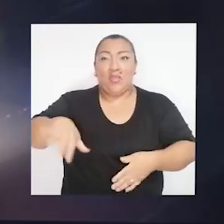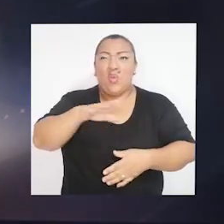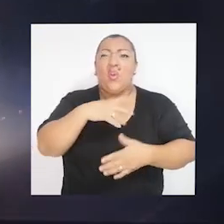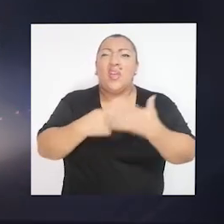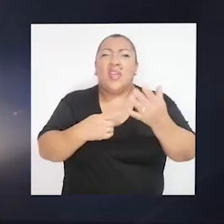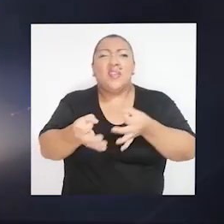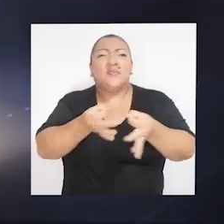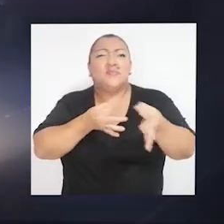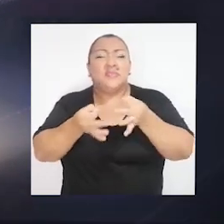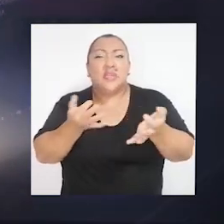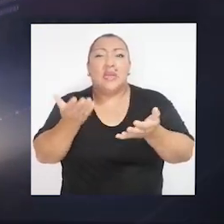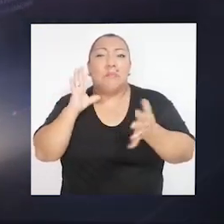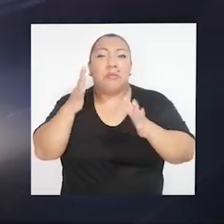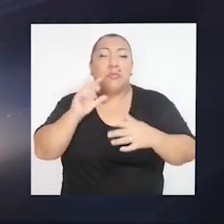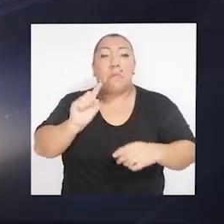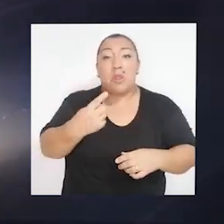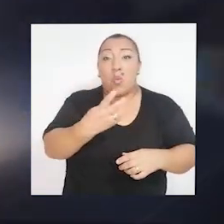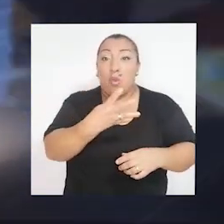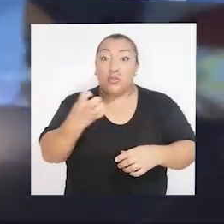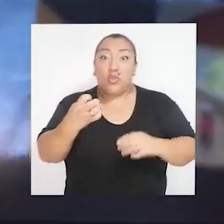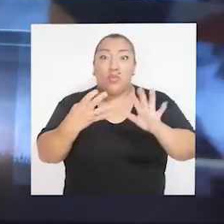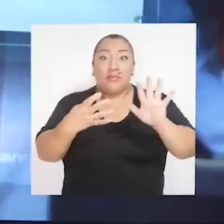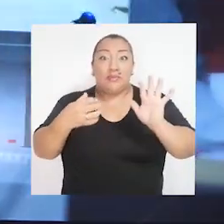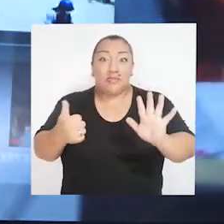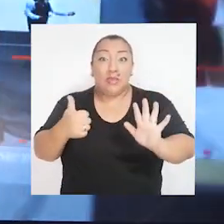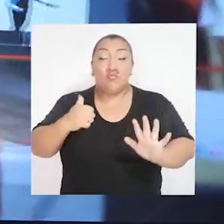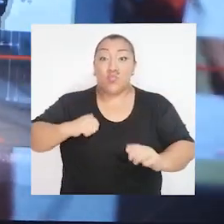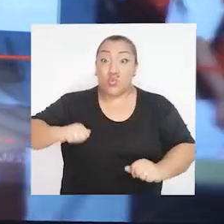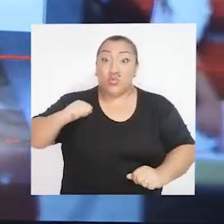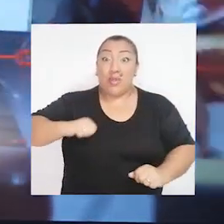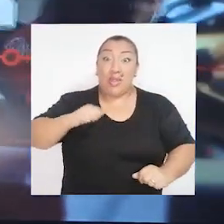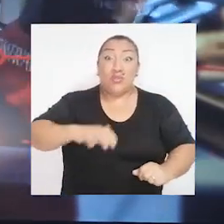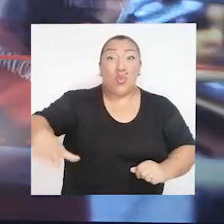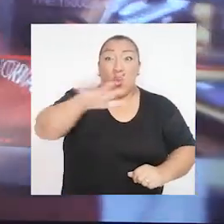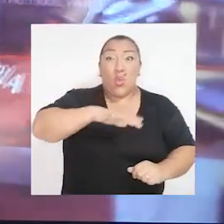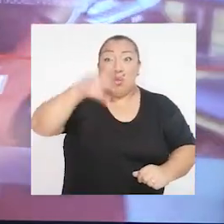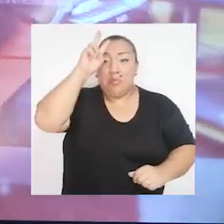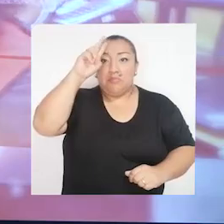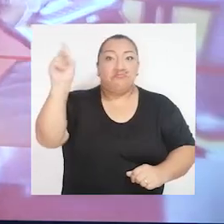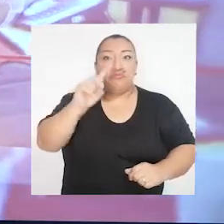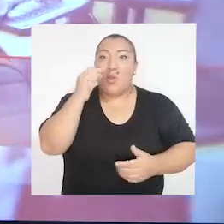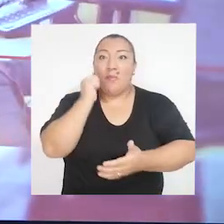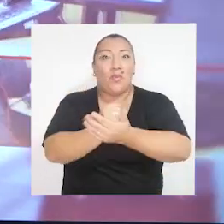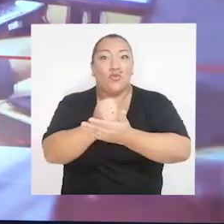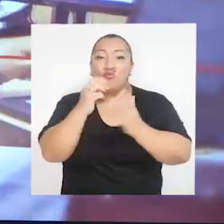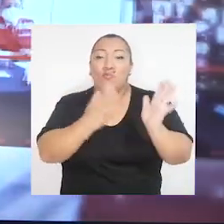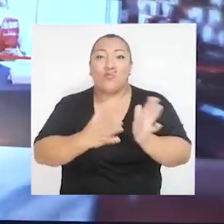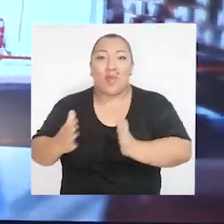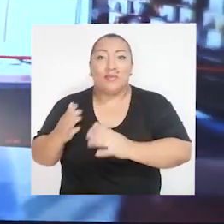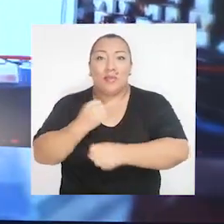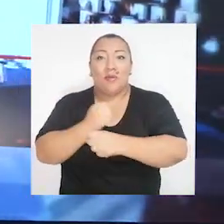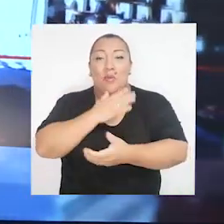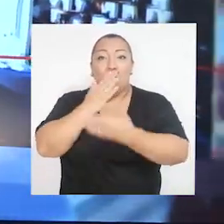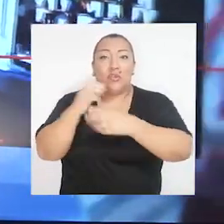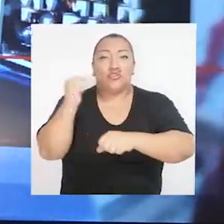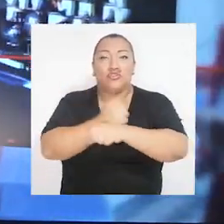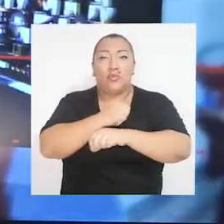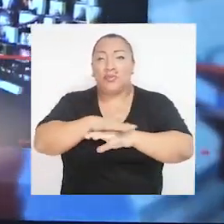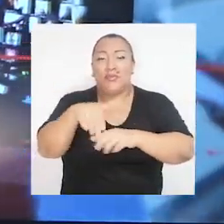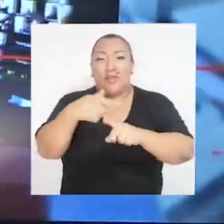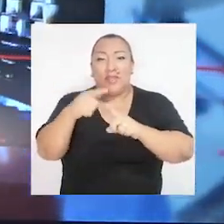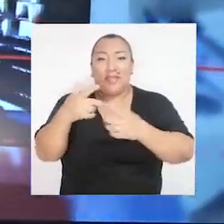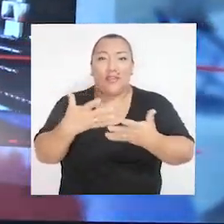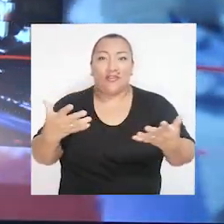Lima Metropolitana, quien advirtió que 1.496 municipalidades del país no han aprobado su plan de prevención de